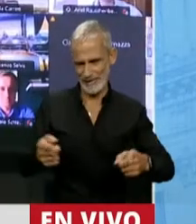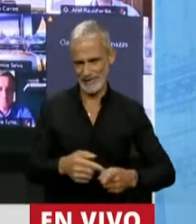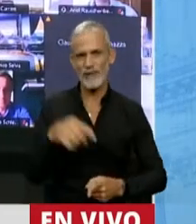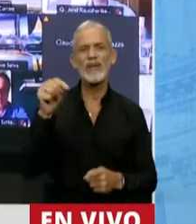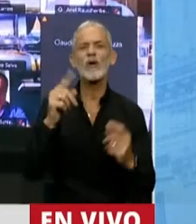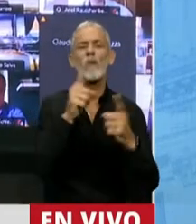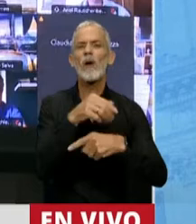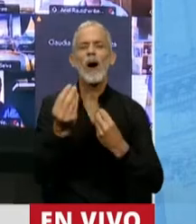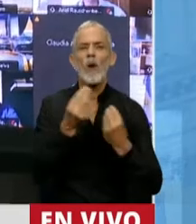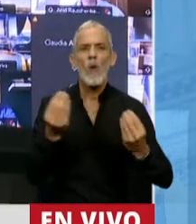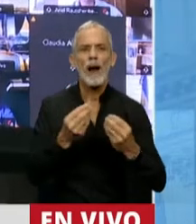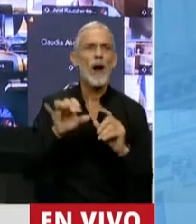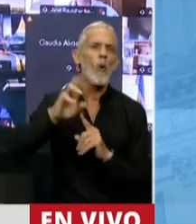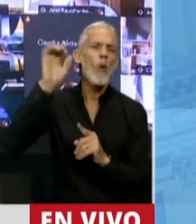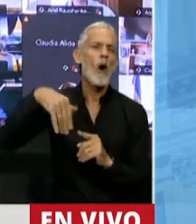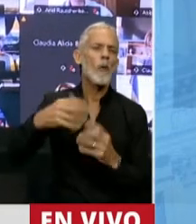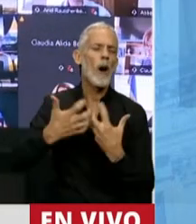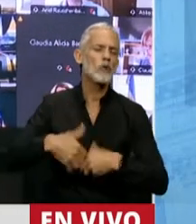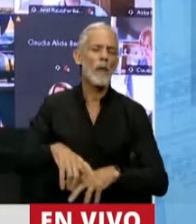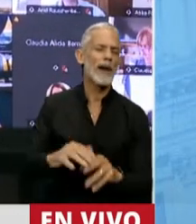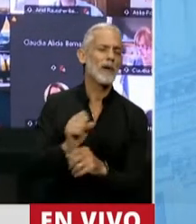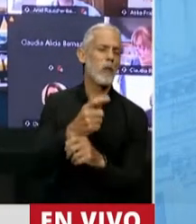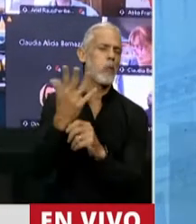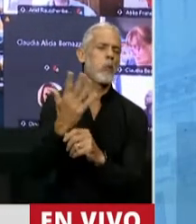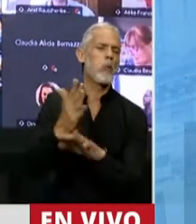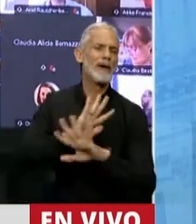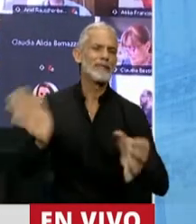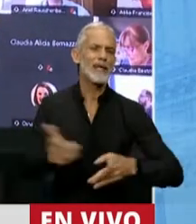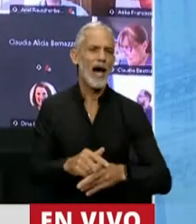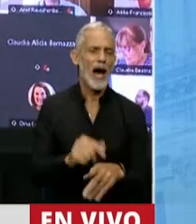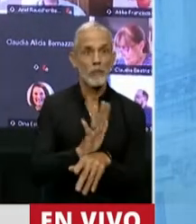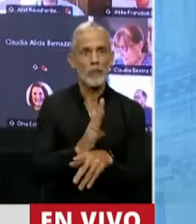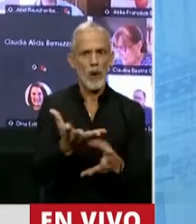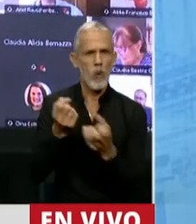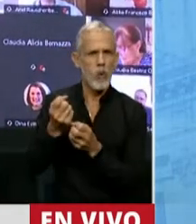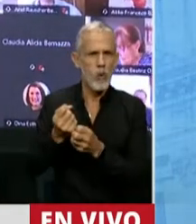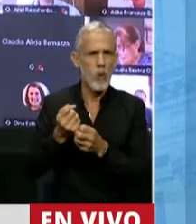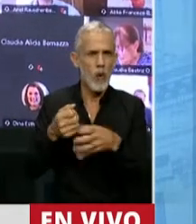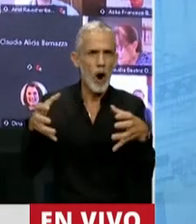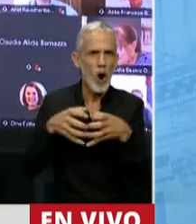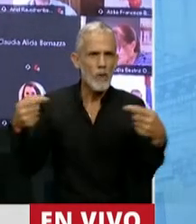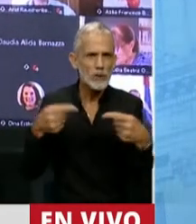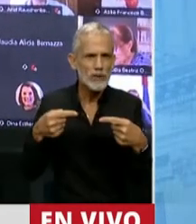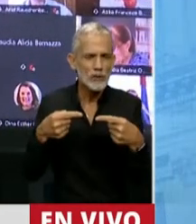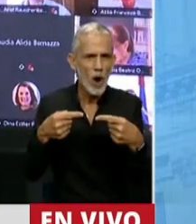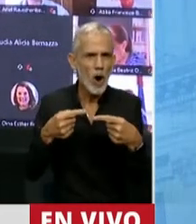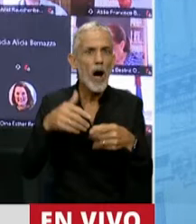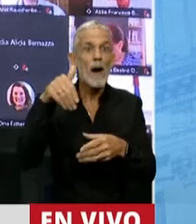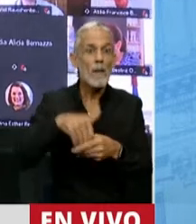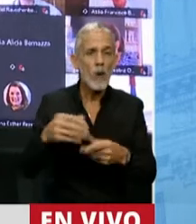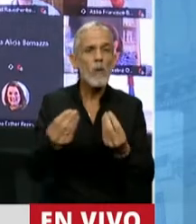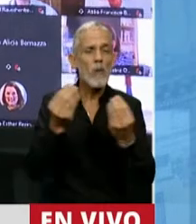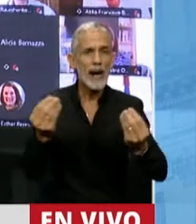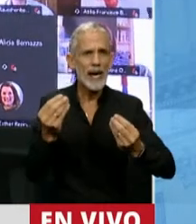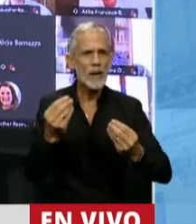esto es por un problema de lugar curón automático, esto es por un problema de coptar a una falsa oposición que fue votada para